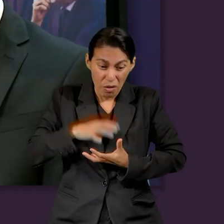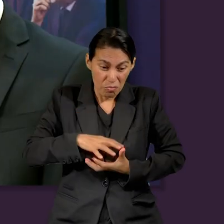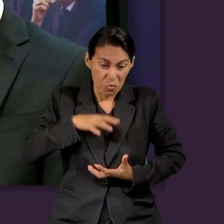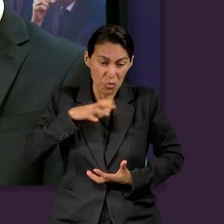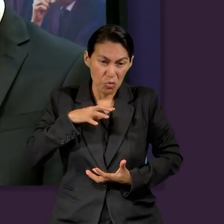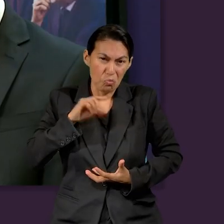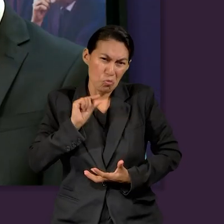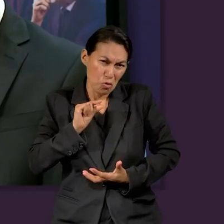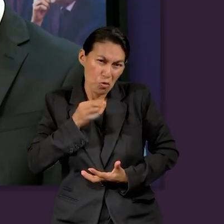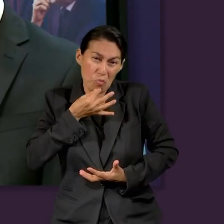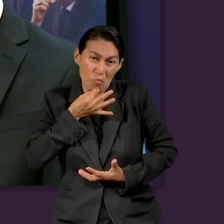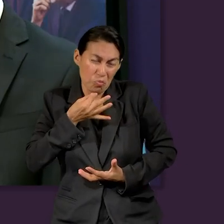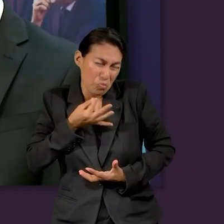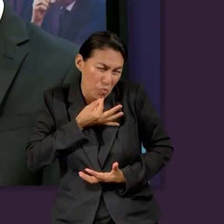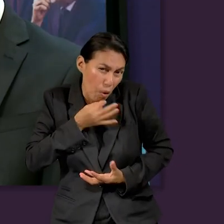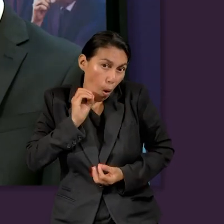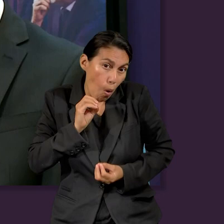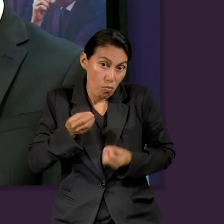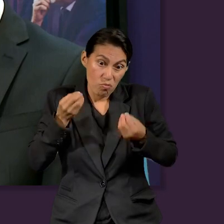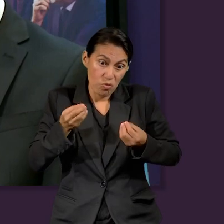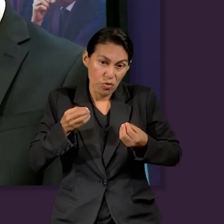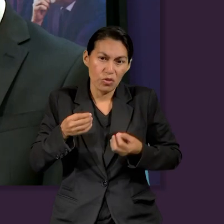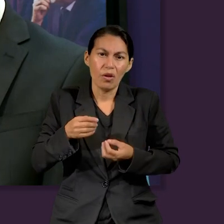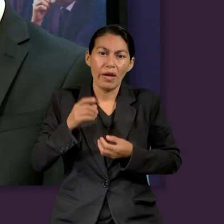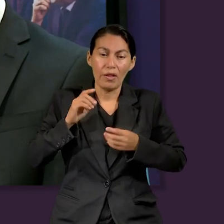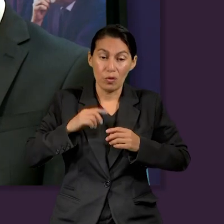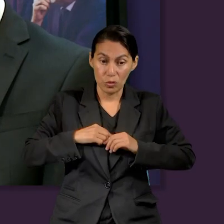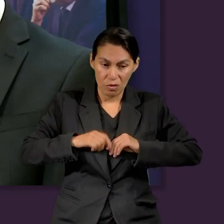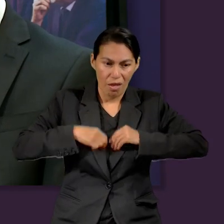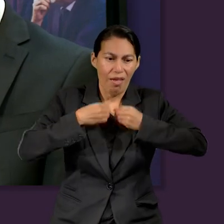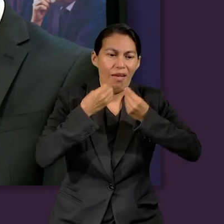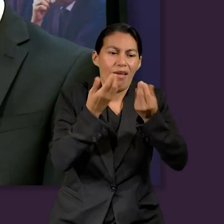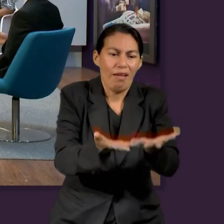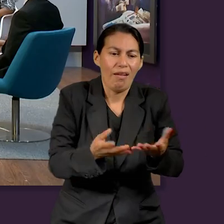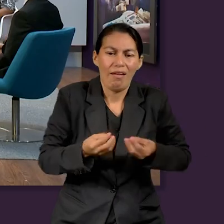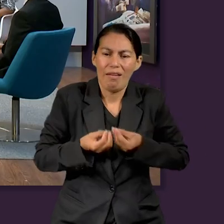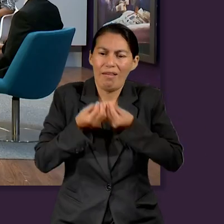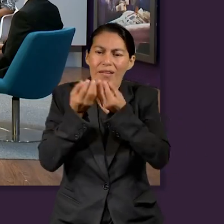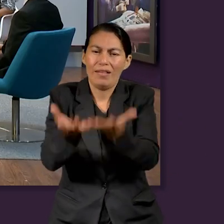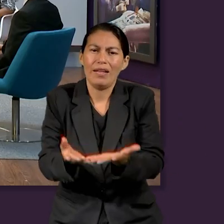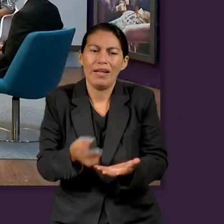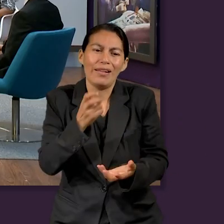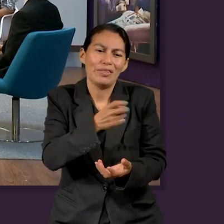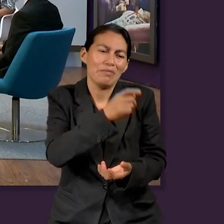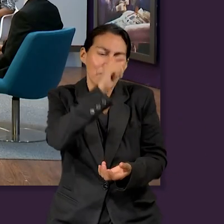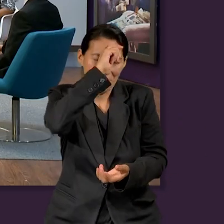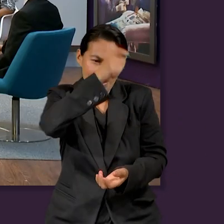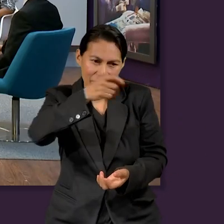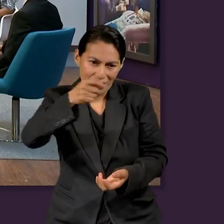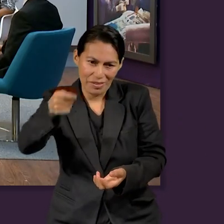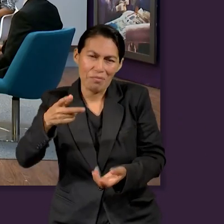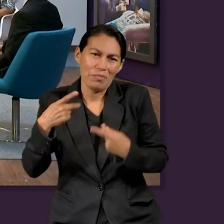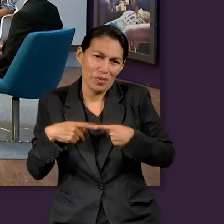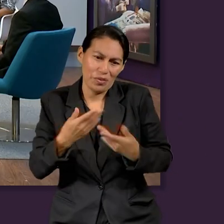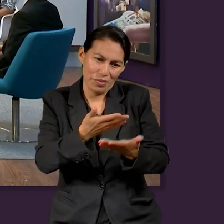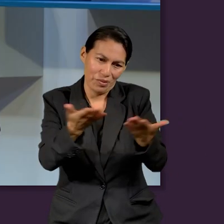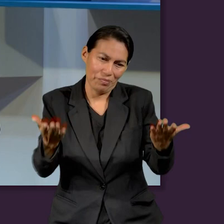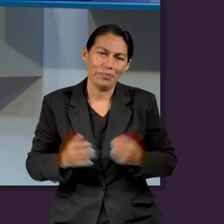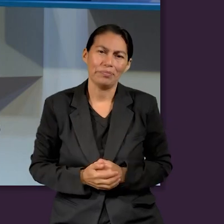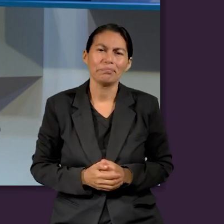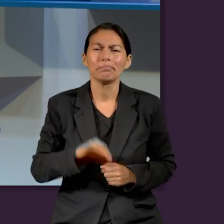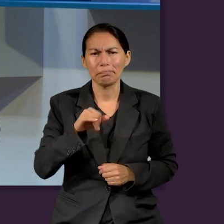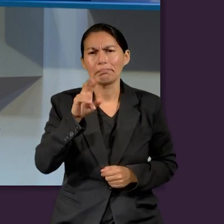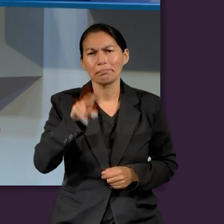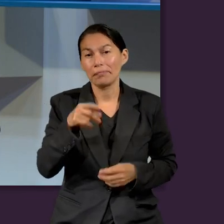nos ha dado, lo poco o mucho que podamos tener, siempre será de bendición para las demás personas. Así es. Han comentado tres